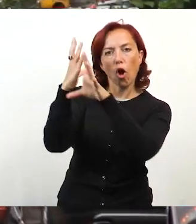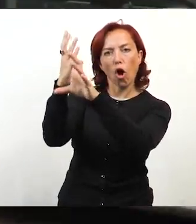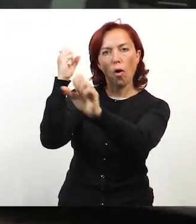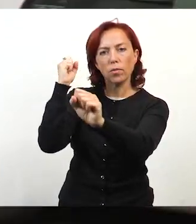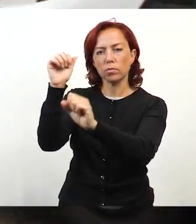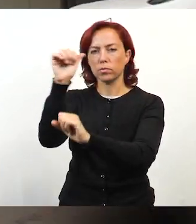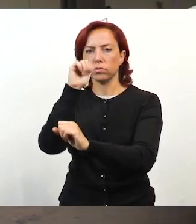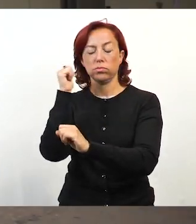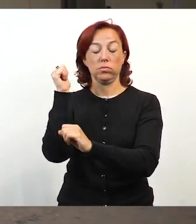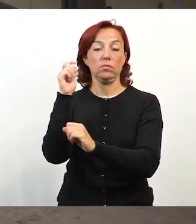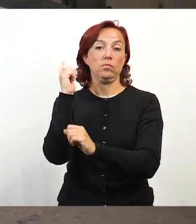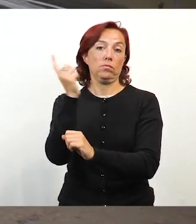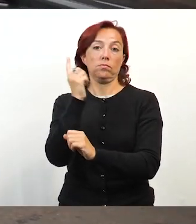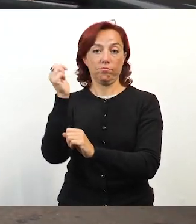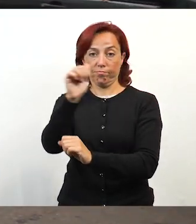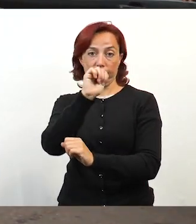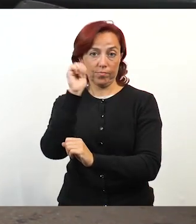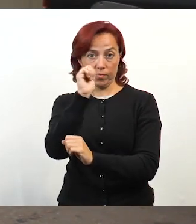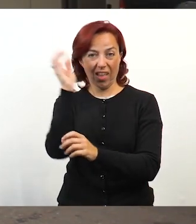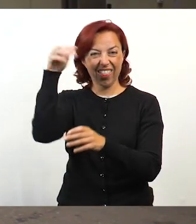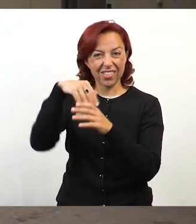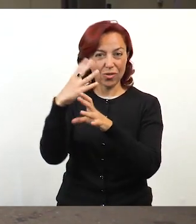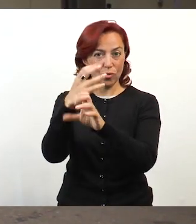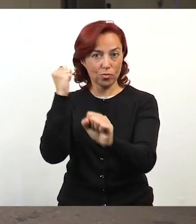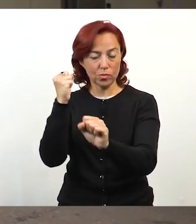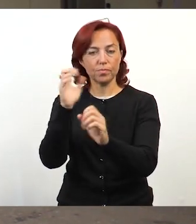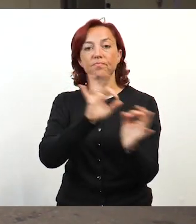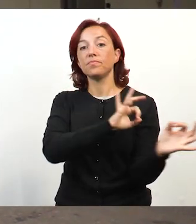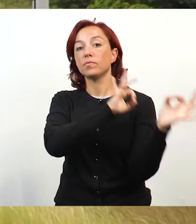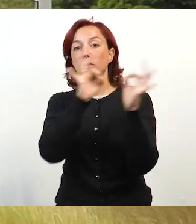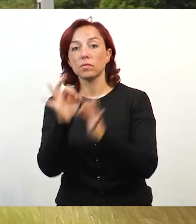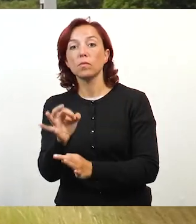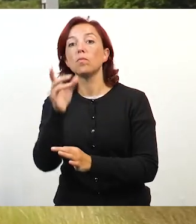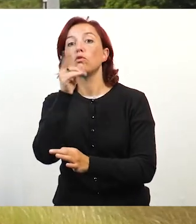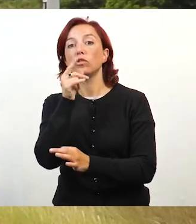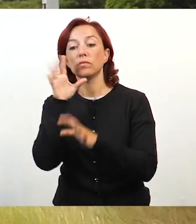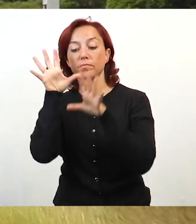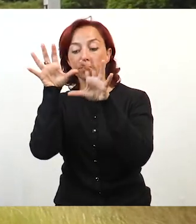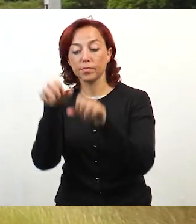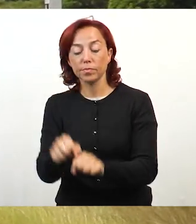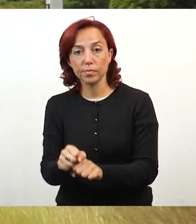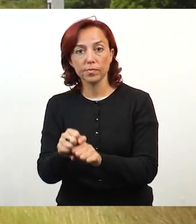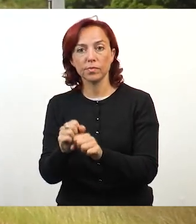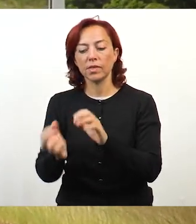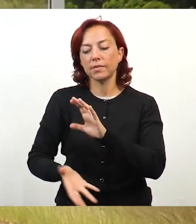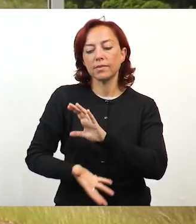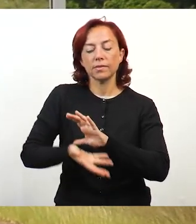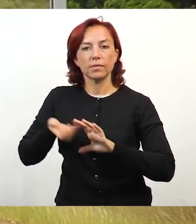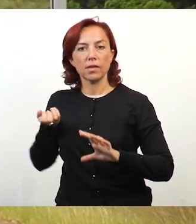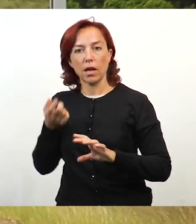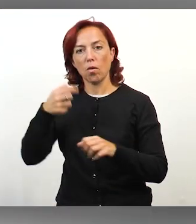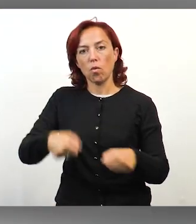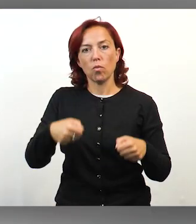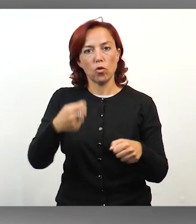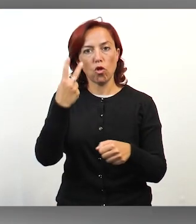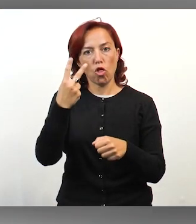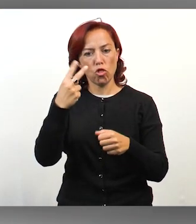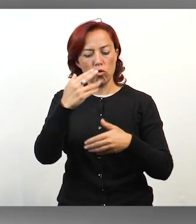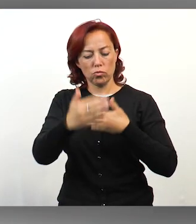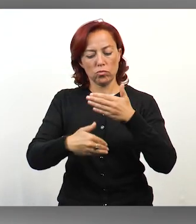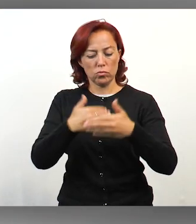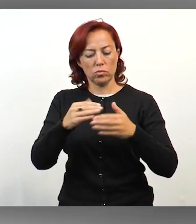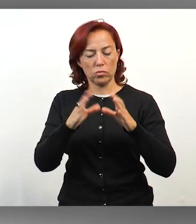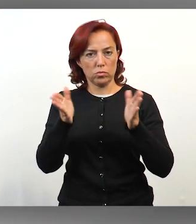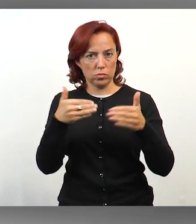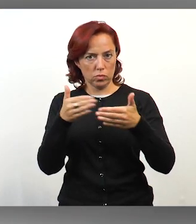la cual se encontraba alcoholizada y desacatada. Al arribo de los efectivos, se procedió a su detención incautándose del interior de un bolso dos